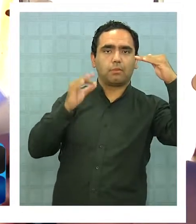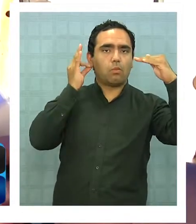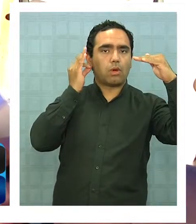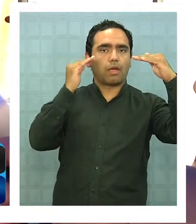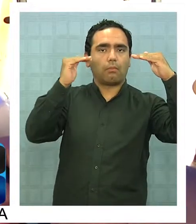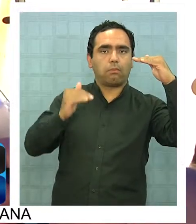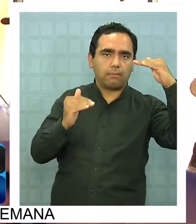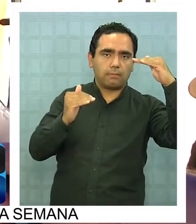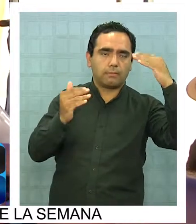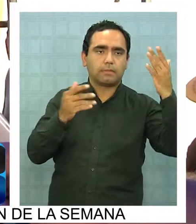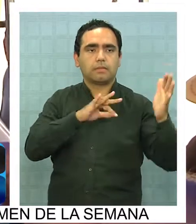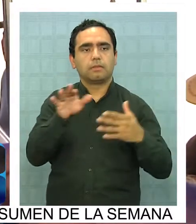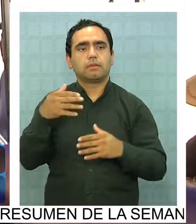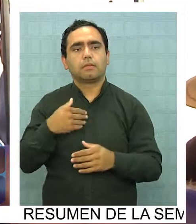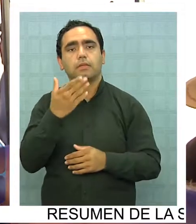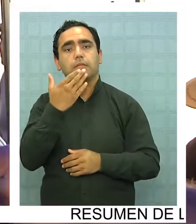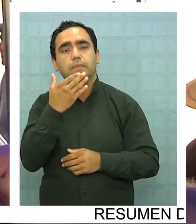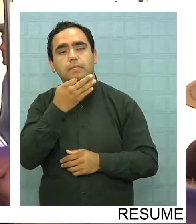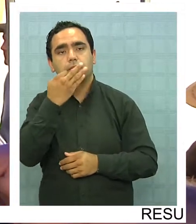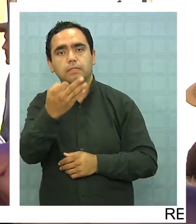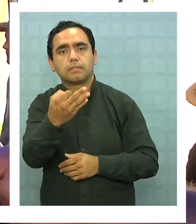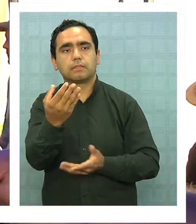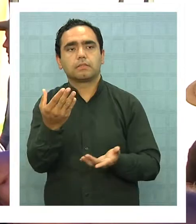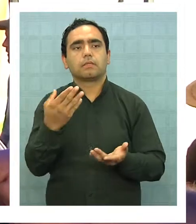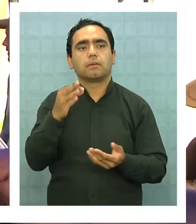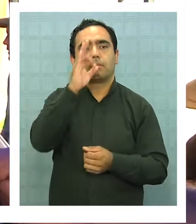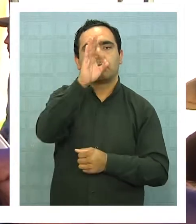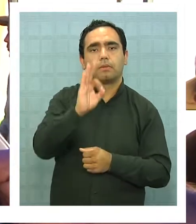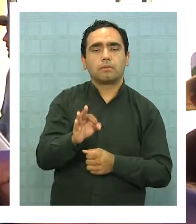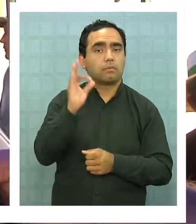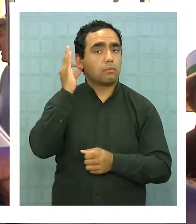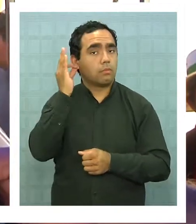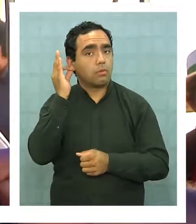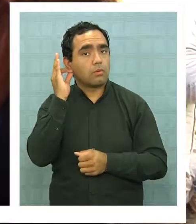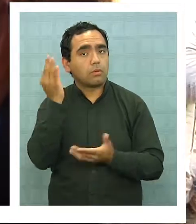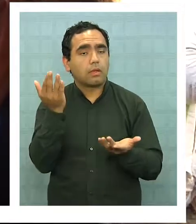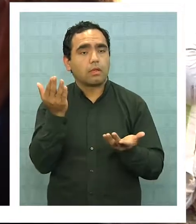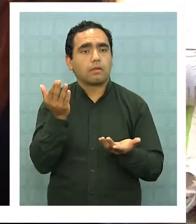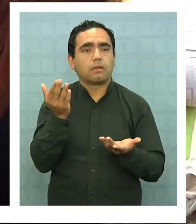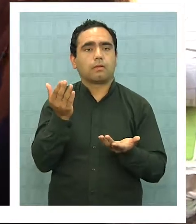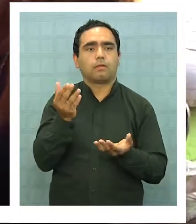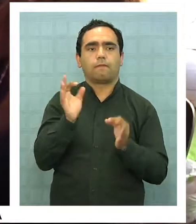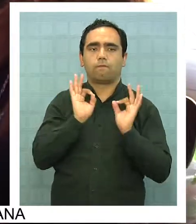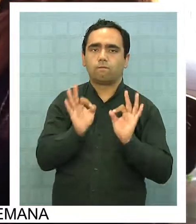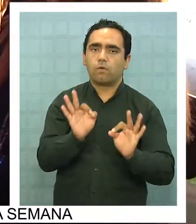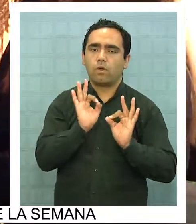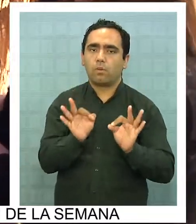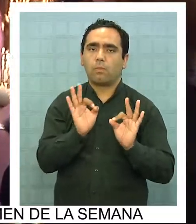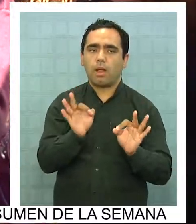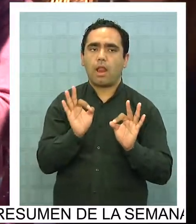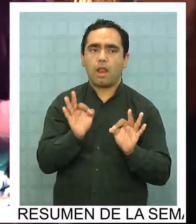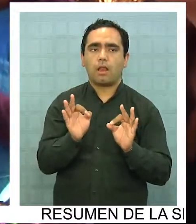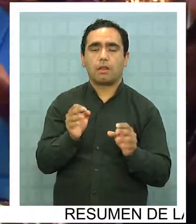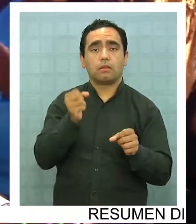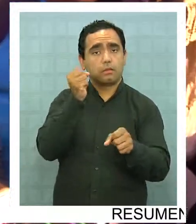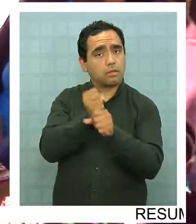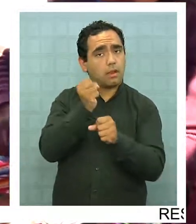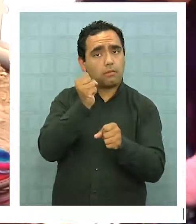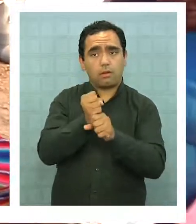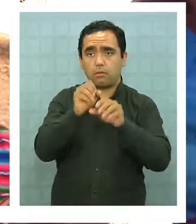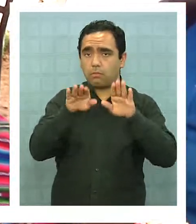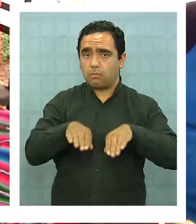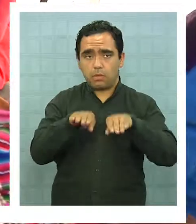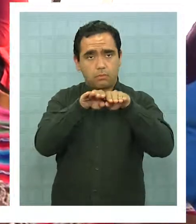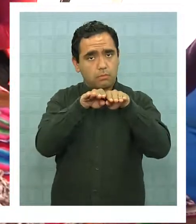eso también se dice que la estadística, las mujeres no están formalizadas aunque hagan el mismo trabajo,